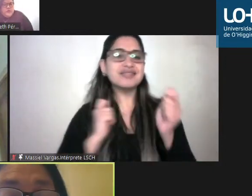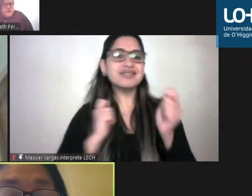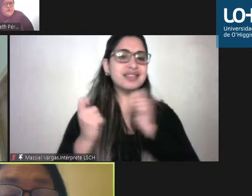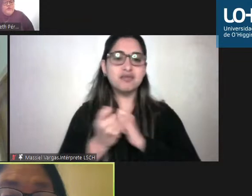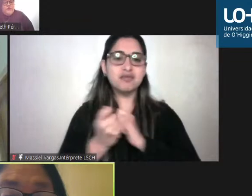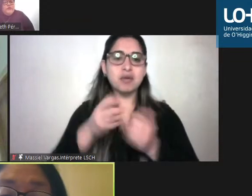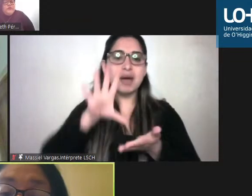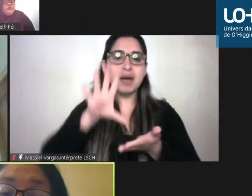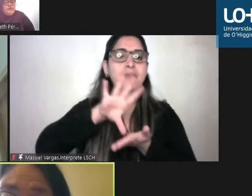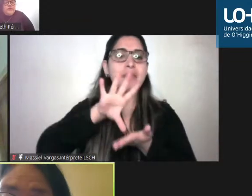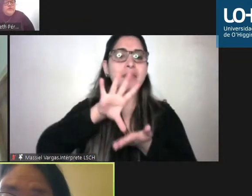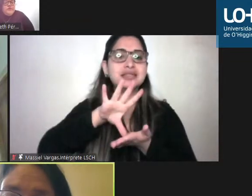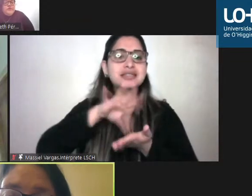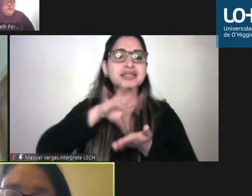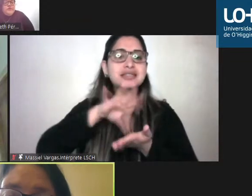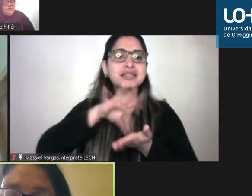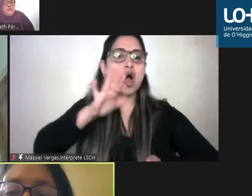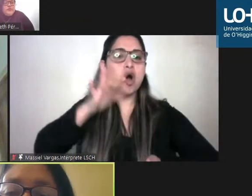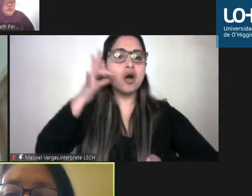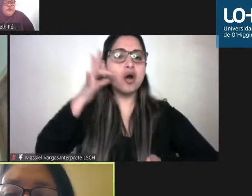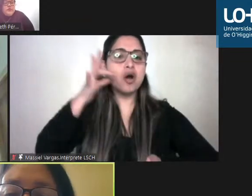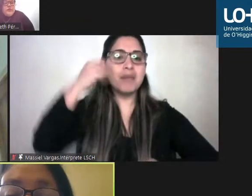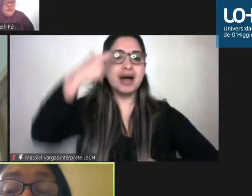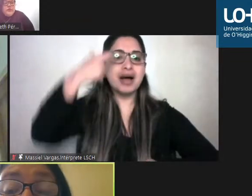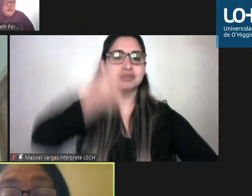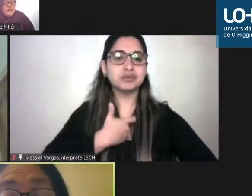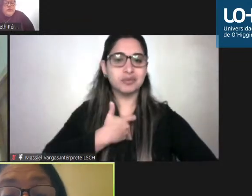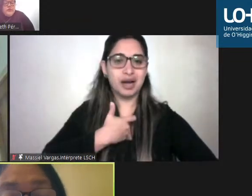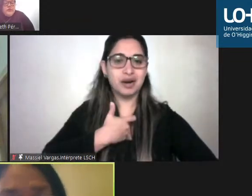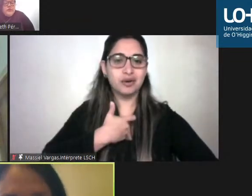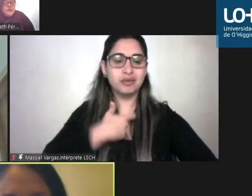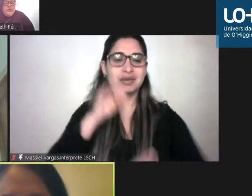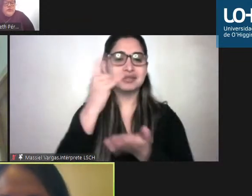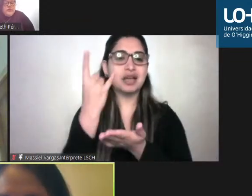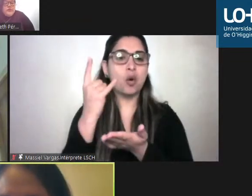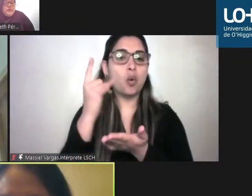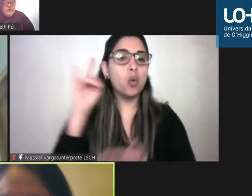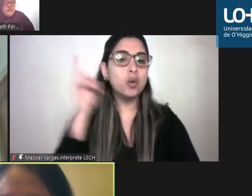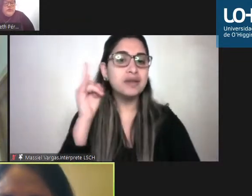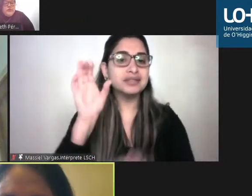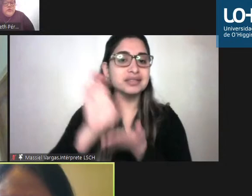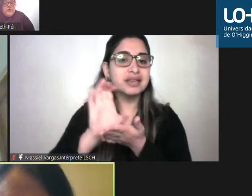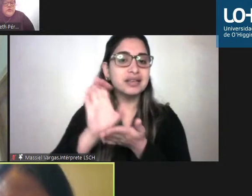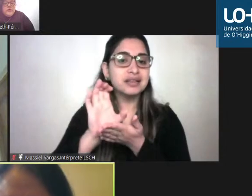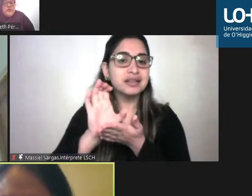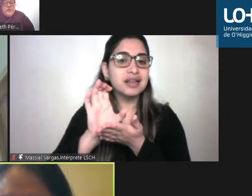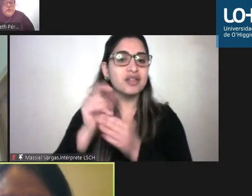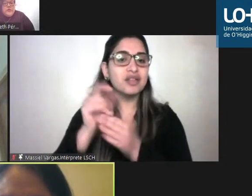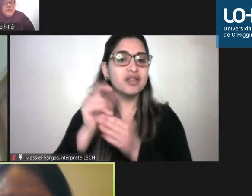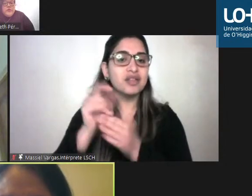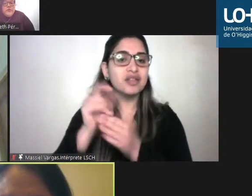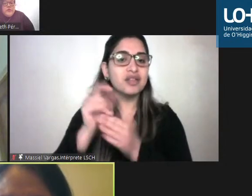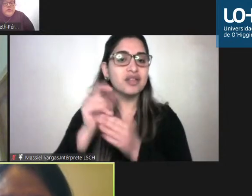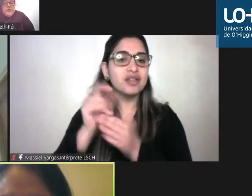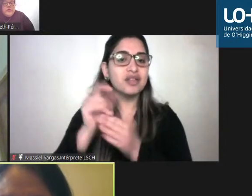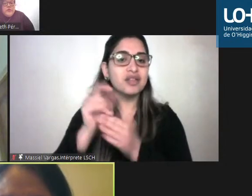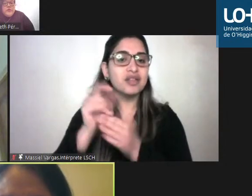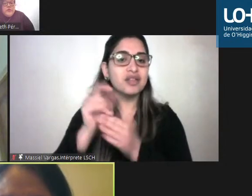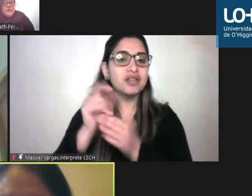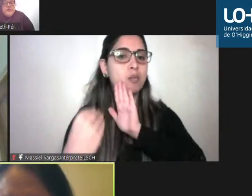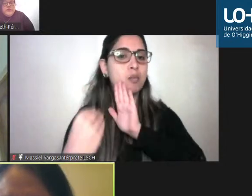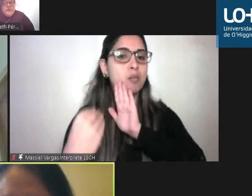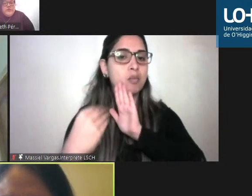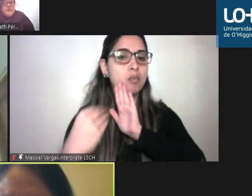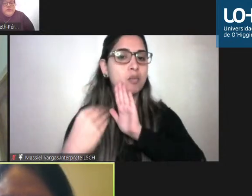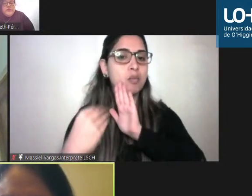un país más humano y para eso las universidades del estado deben dar ejemplo yo quiero perdona Carol